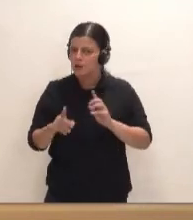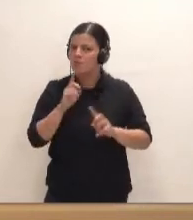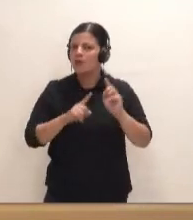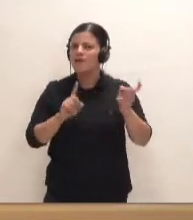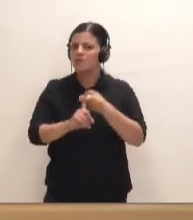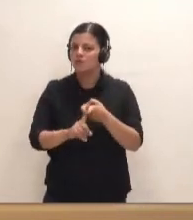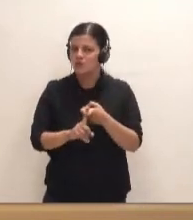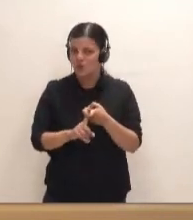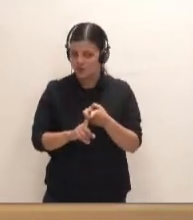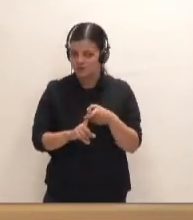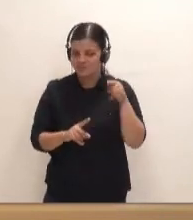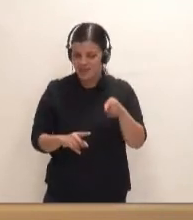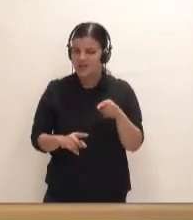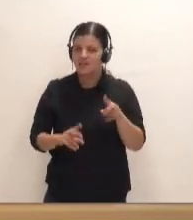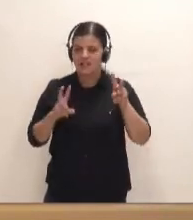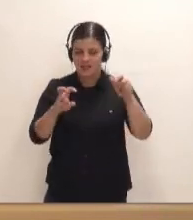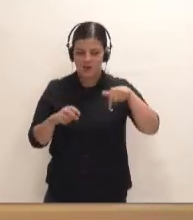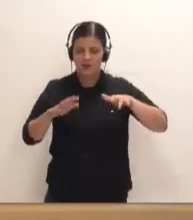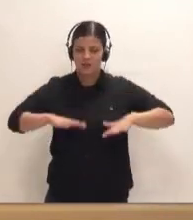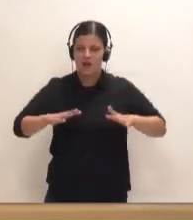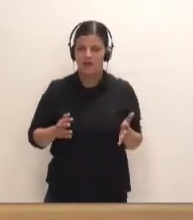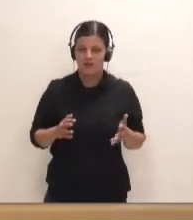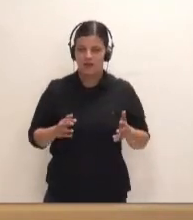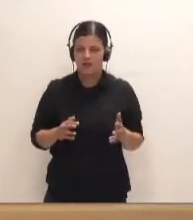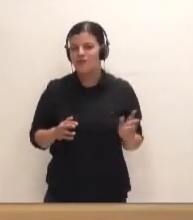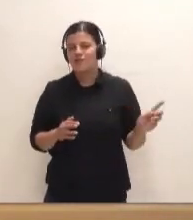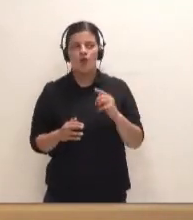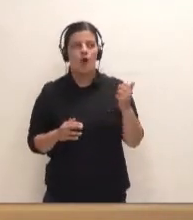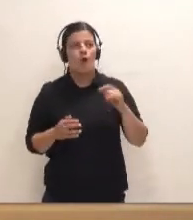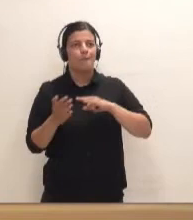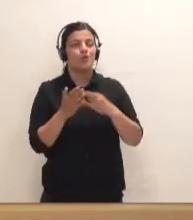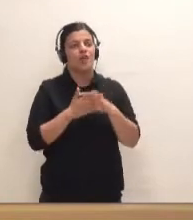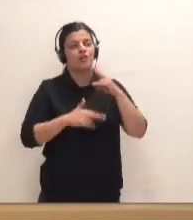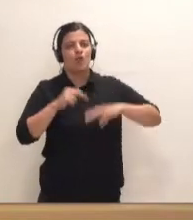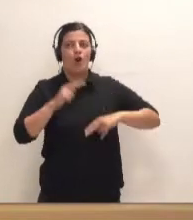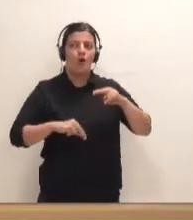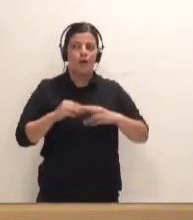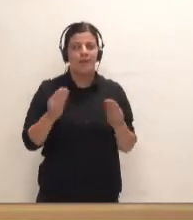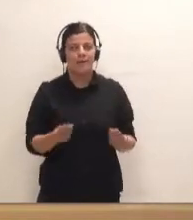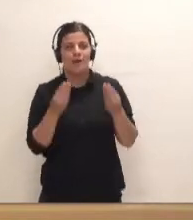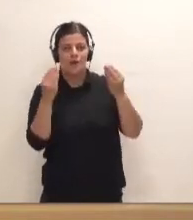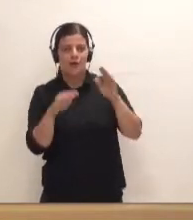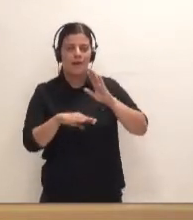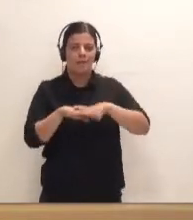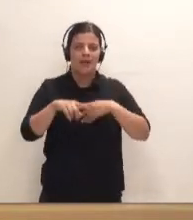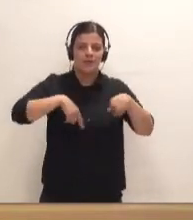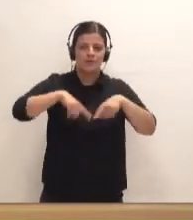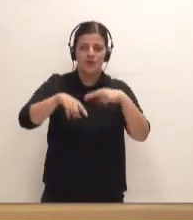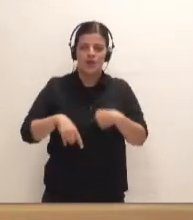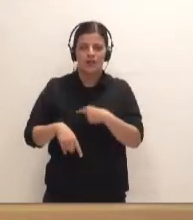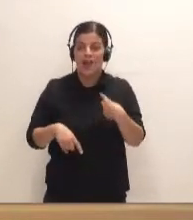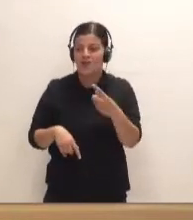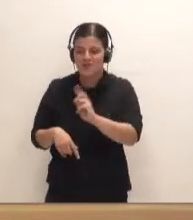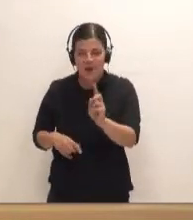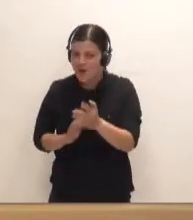del puerto, que es el asunto que nos trae aquí, no aproveche para sacar un proyecto de una obra de mejora de la circulación de los cristianos. No,